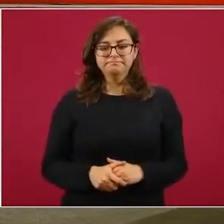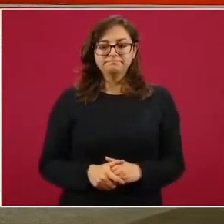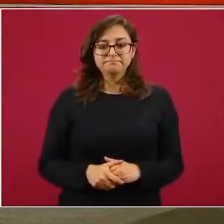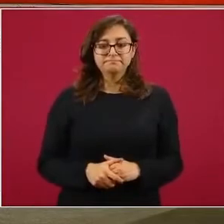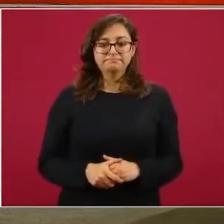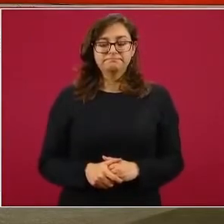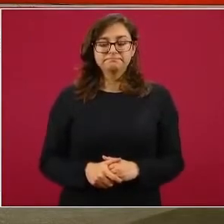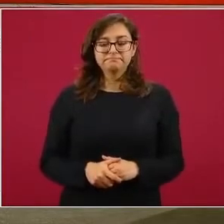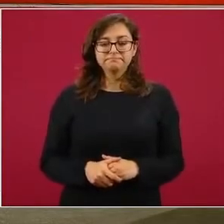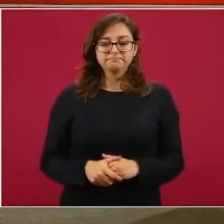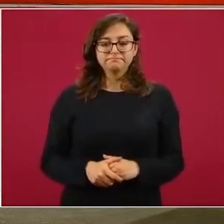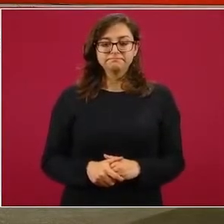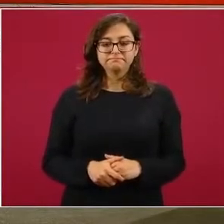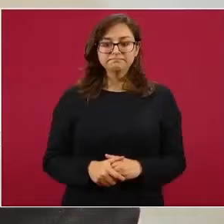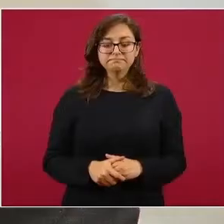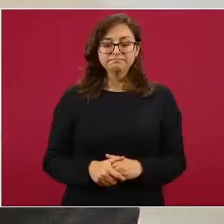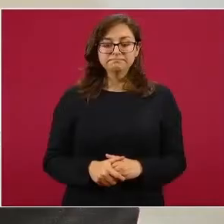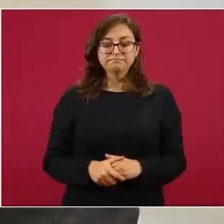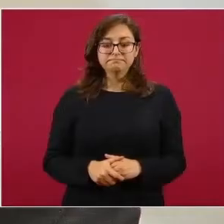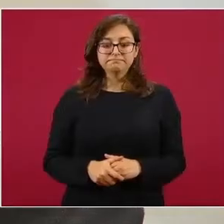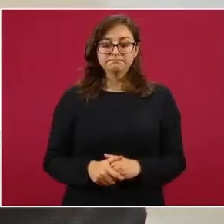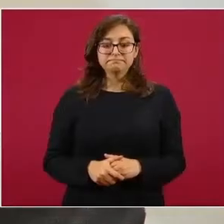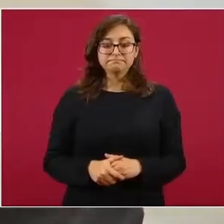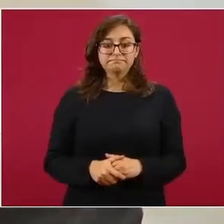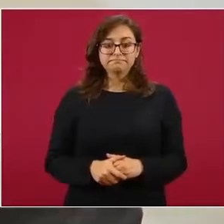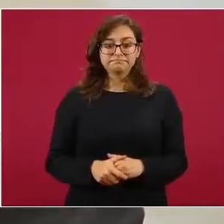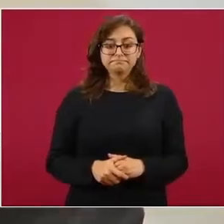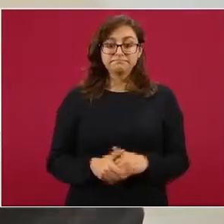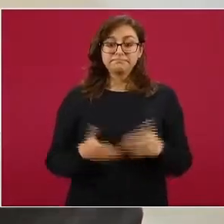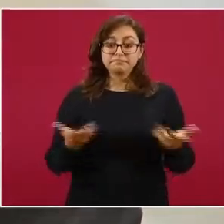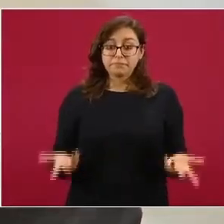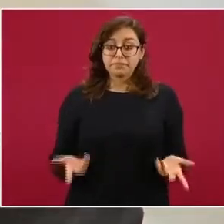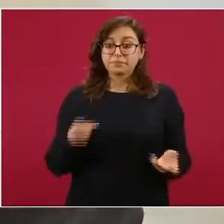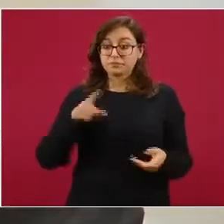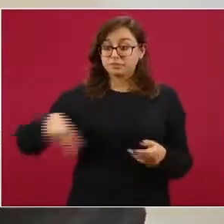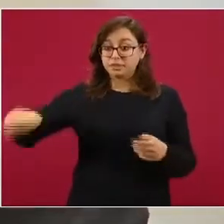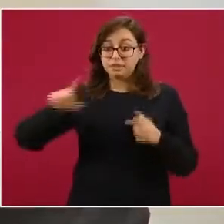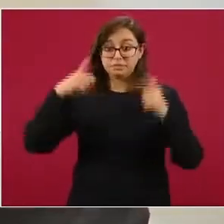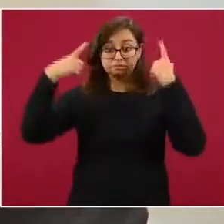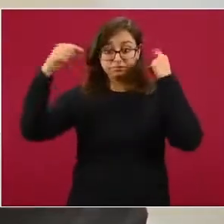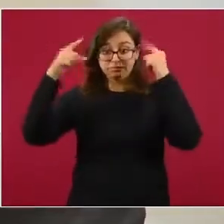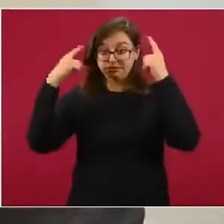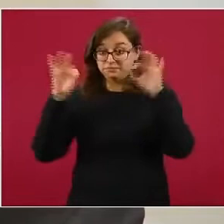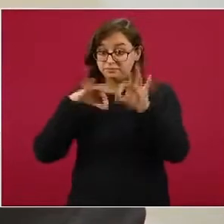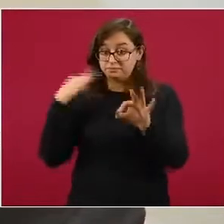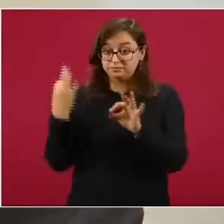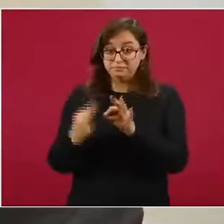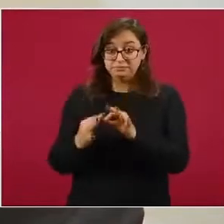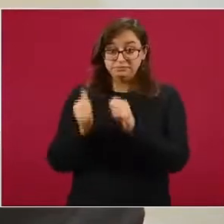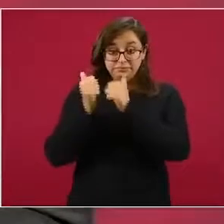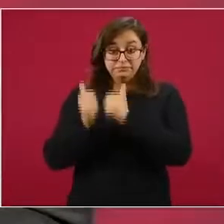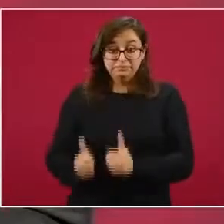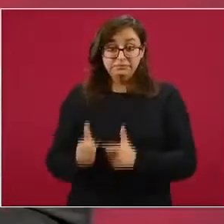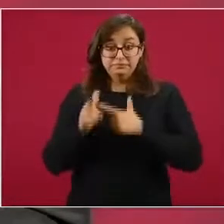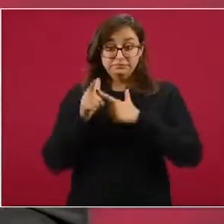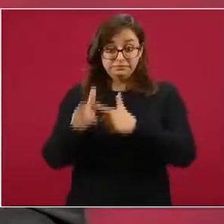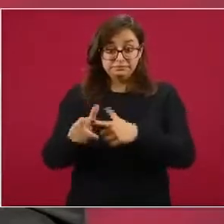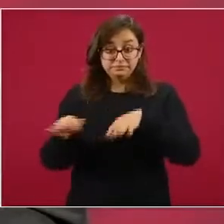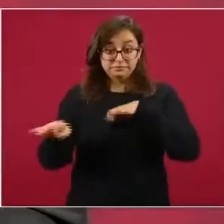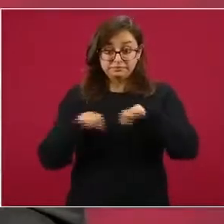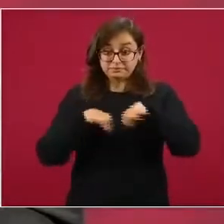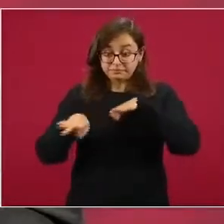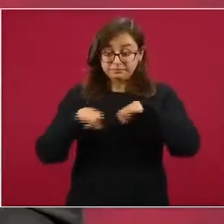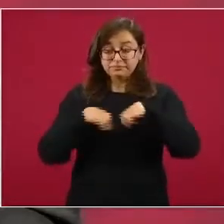Respecto a cómo garantizar que este recurso humano, una vez egresado, pueda quedarse en las instituciones que lo